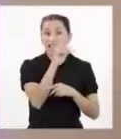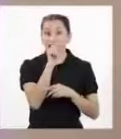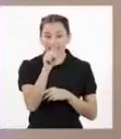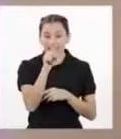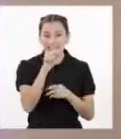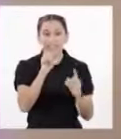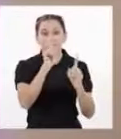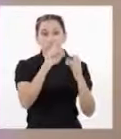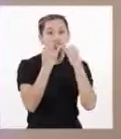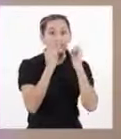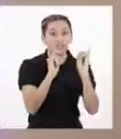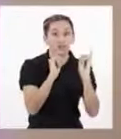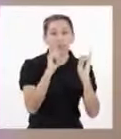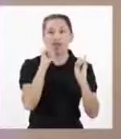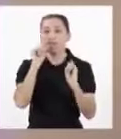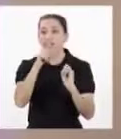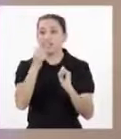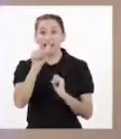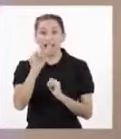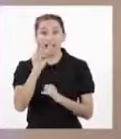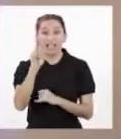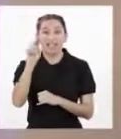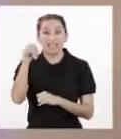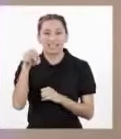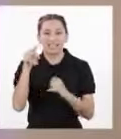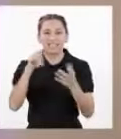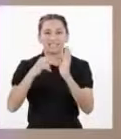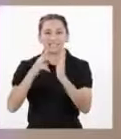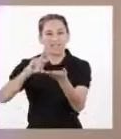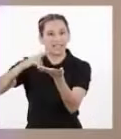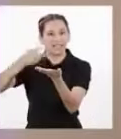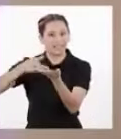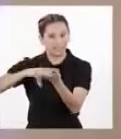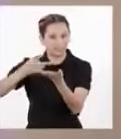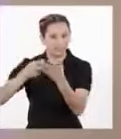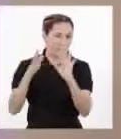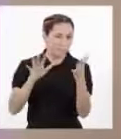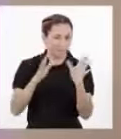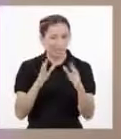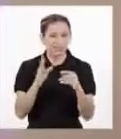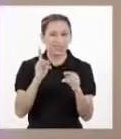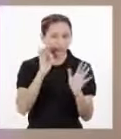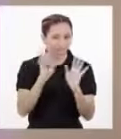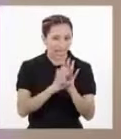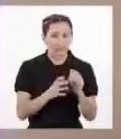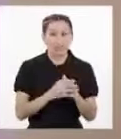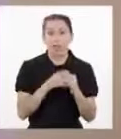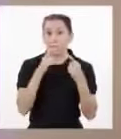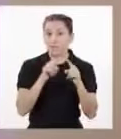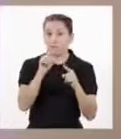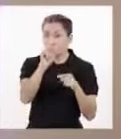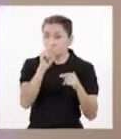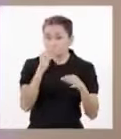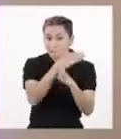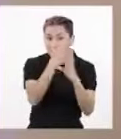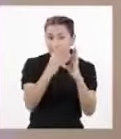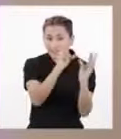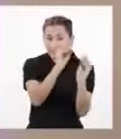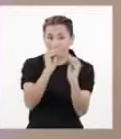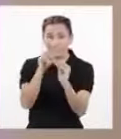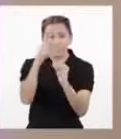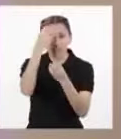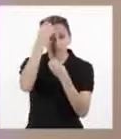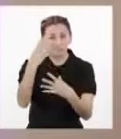y el ARN el instrumento que permite traducirlo Y entonces una porción muy pequeña de la información se termina